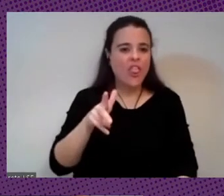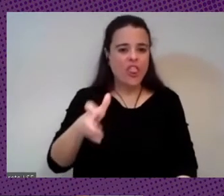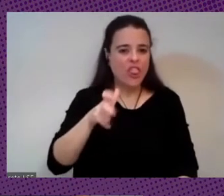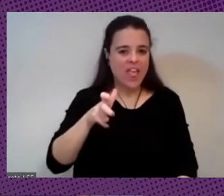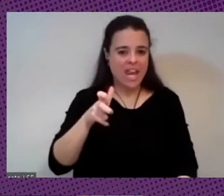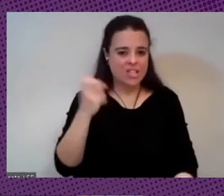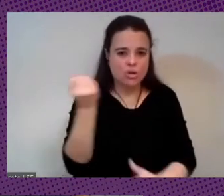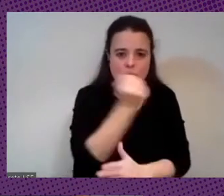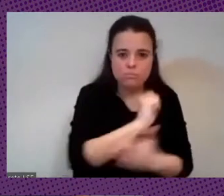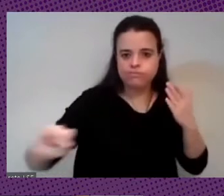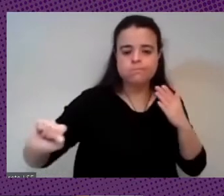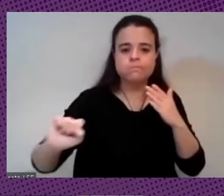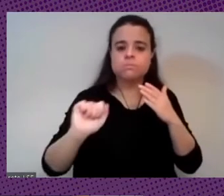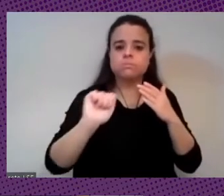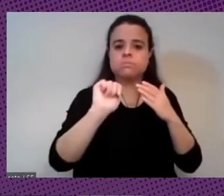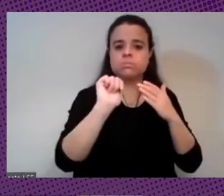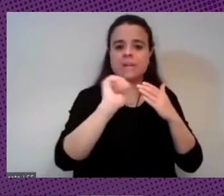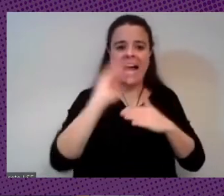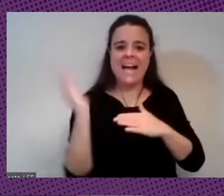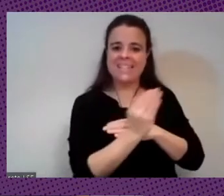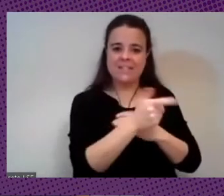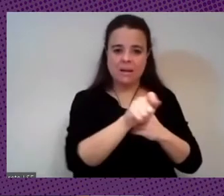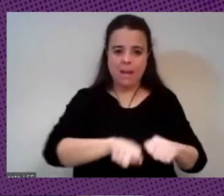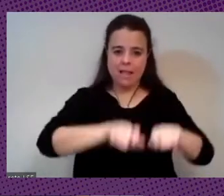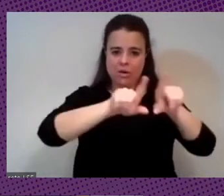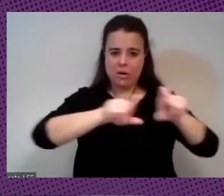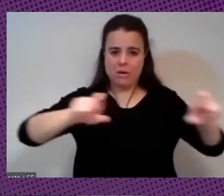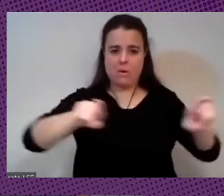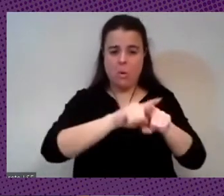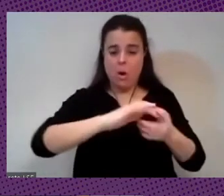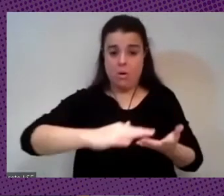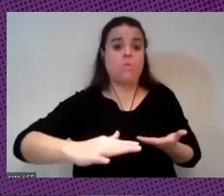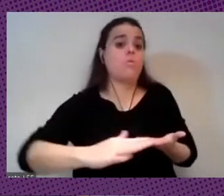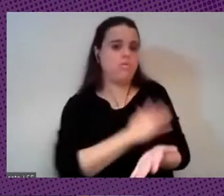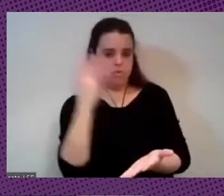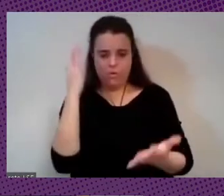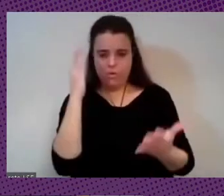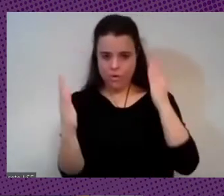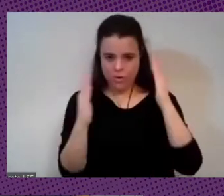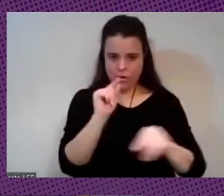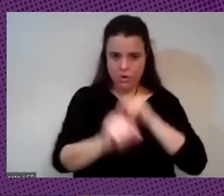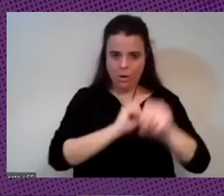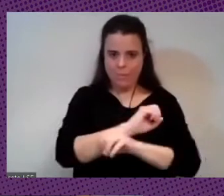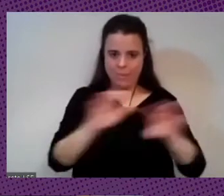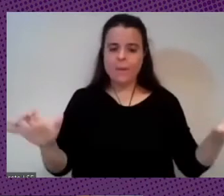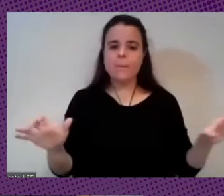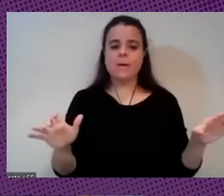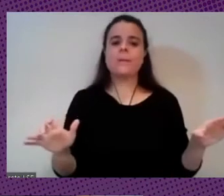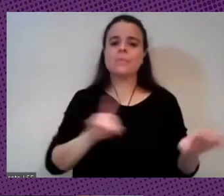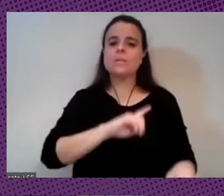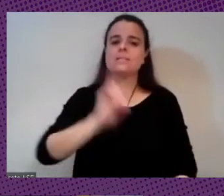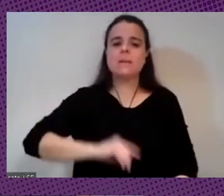estas plataformas corporativas que nos han invadido durante la pandemia entonces también pensar en